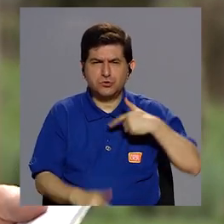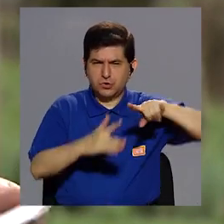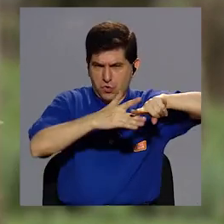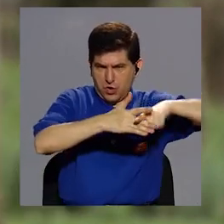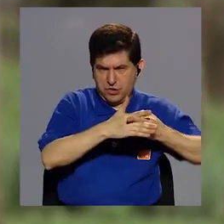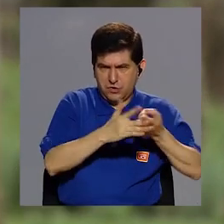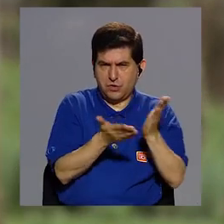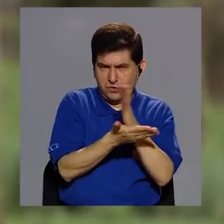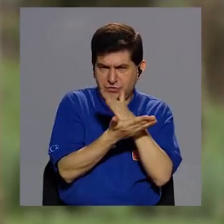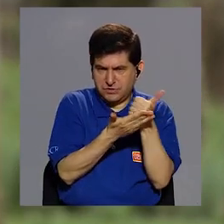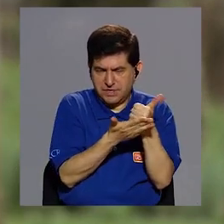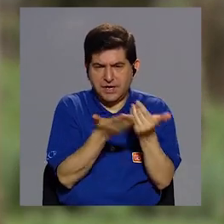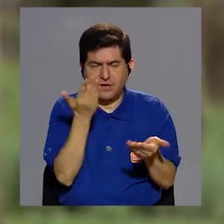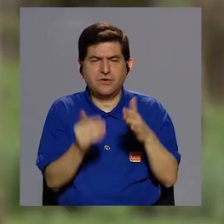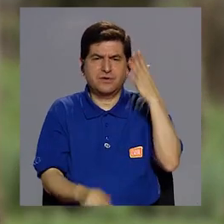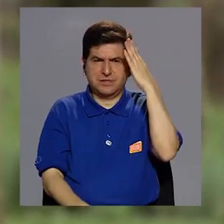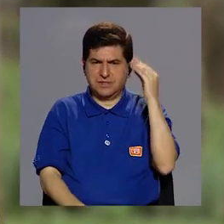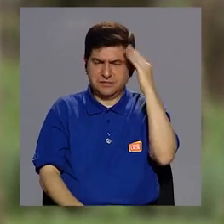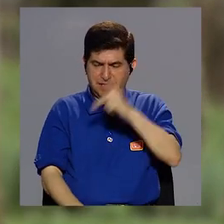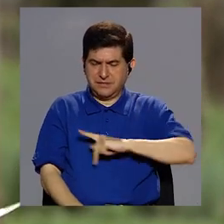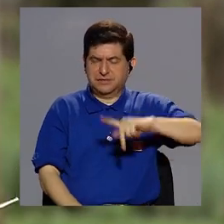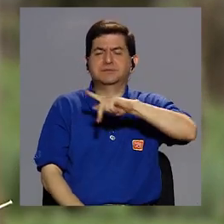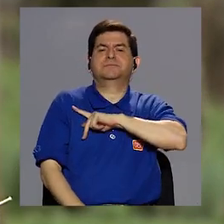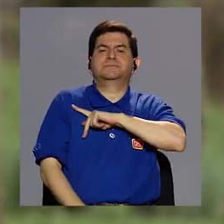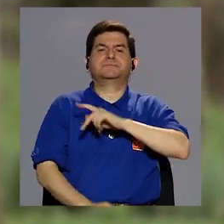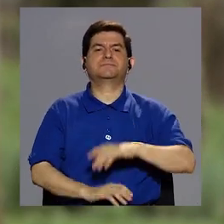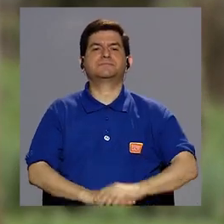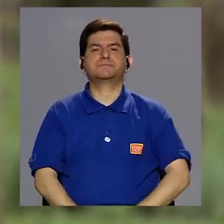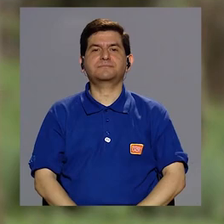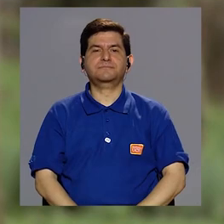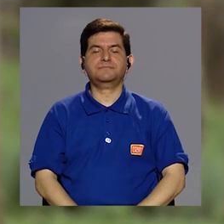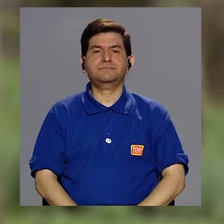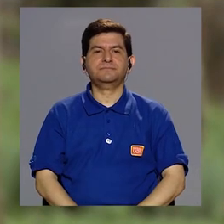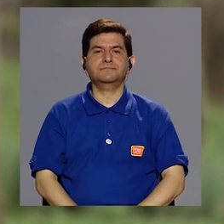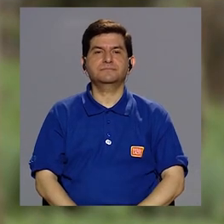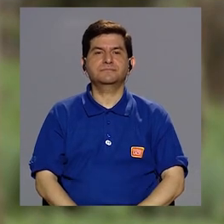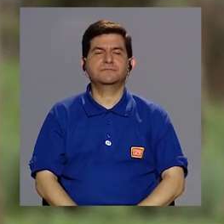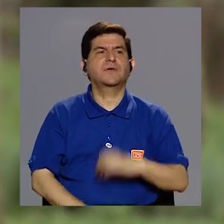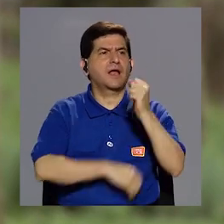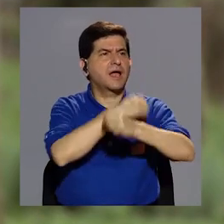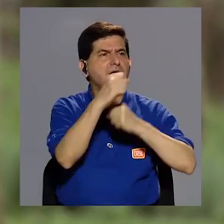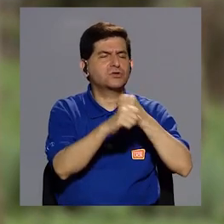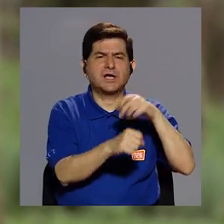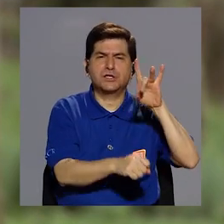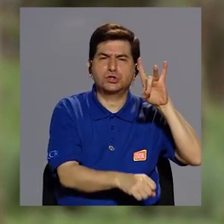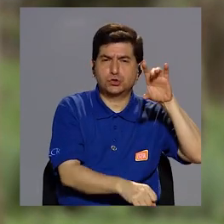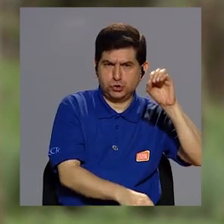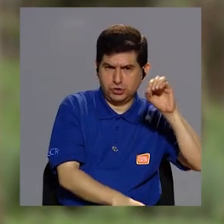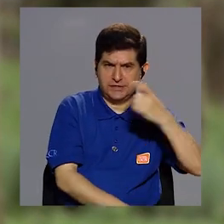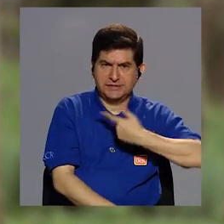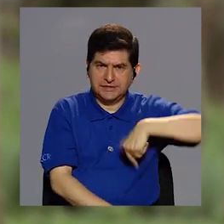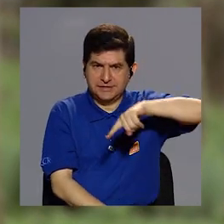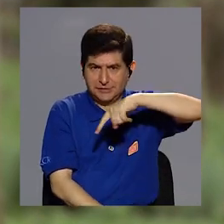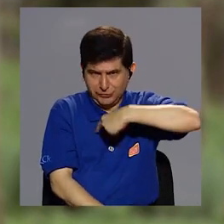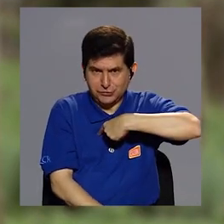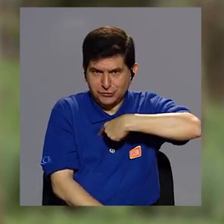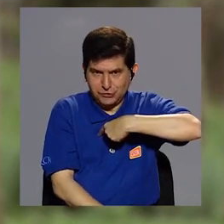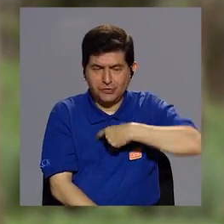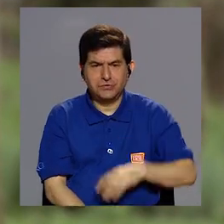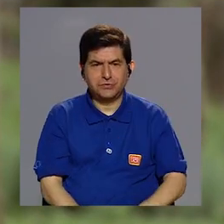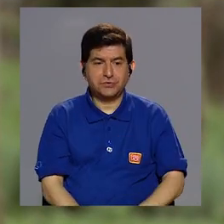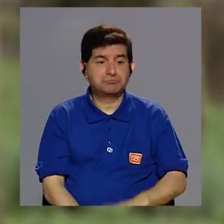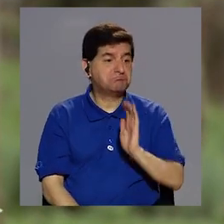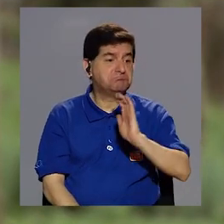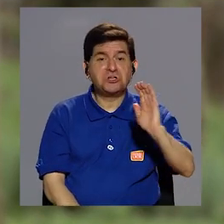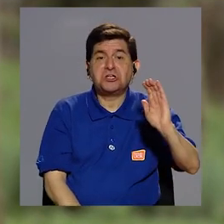Le voy a introducir una cosa que es más desde la experiencia personal. En la década de los ochentas, nosotros